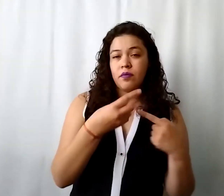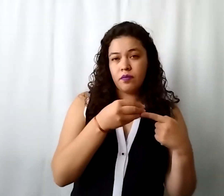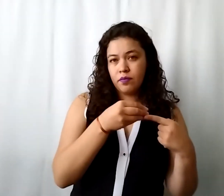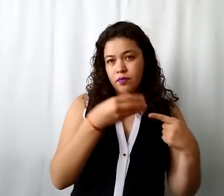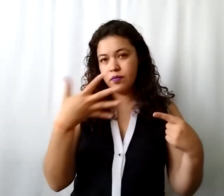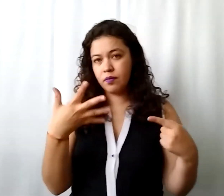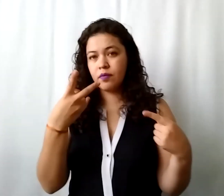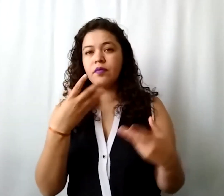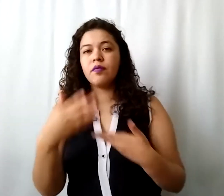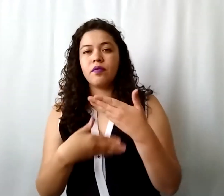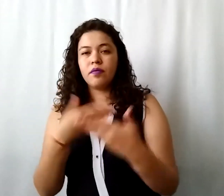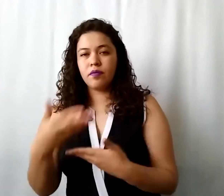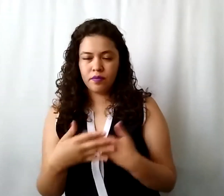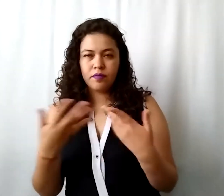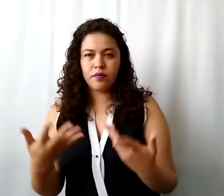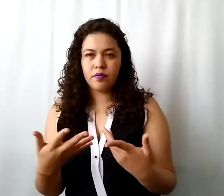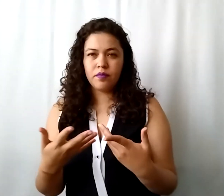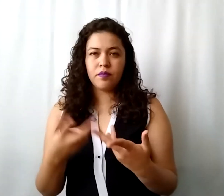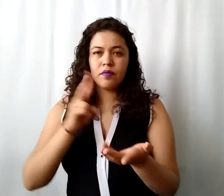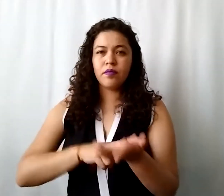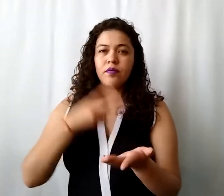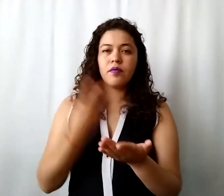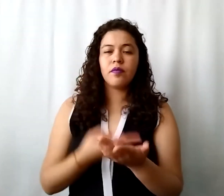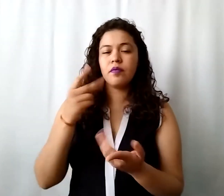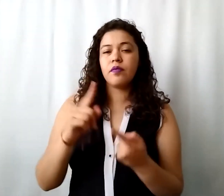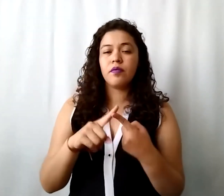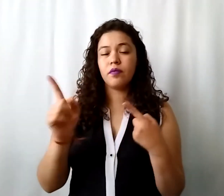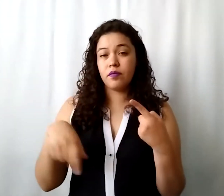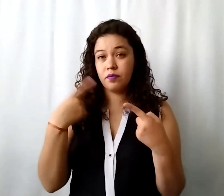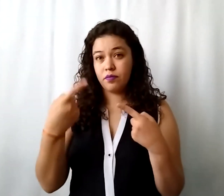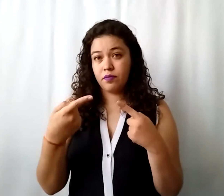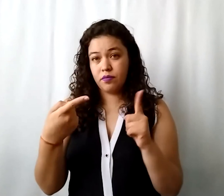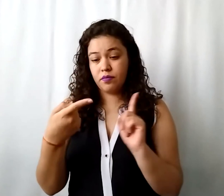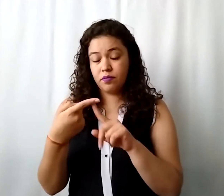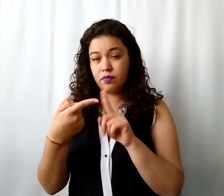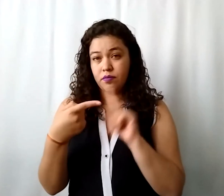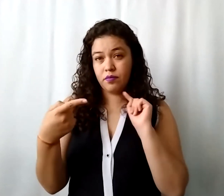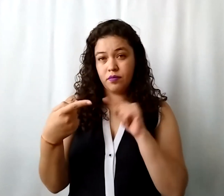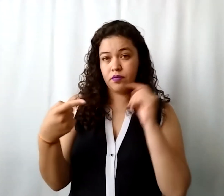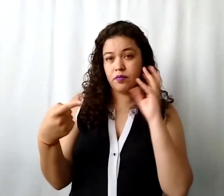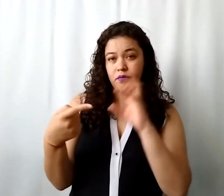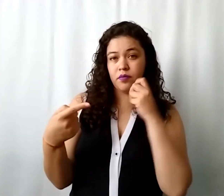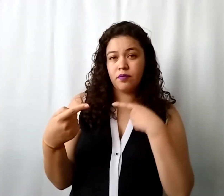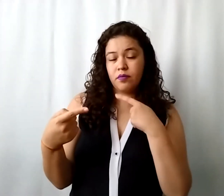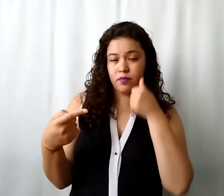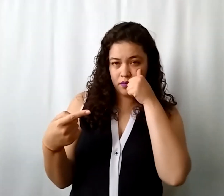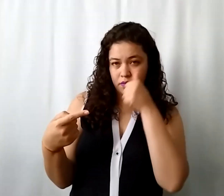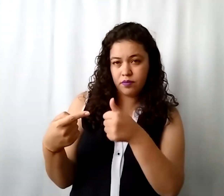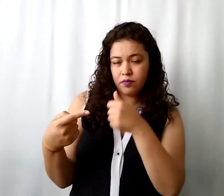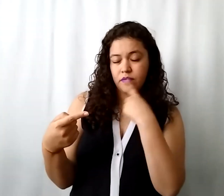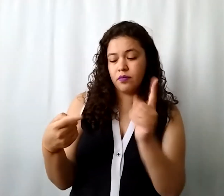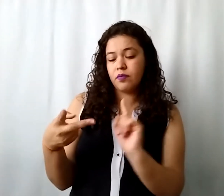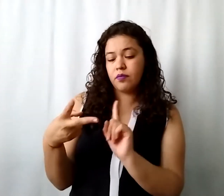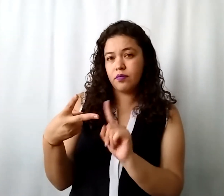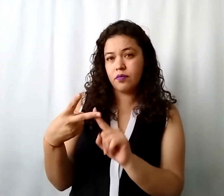dos servicios y no se van a duplicar porque por un lado vamos a establecer la meta de las personas atendidas y por otro